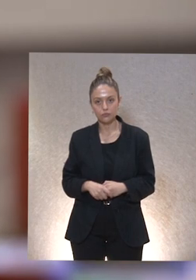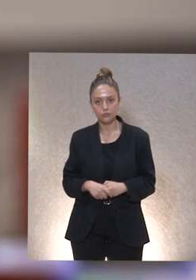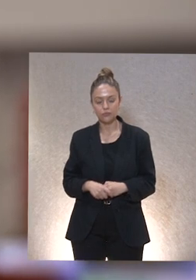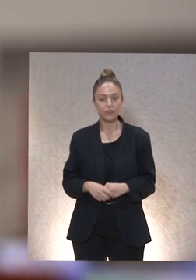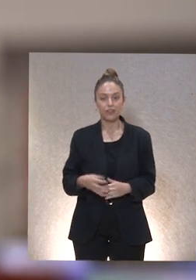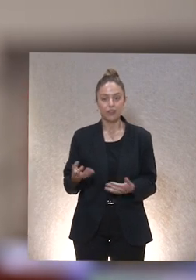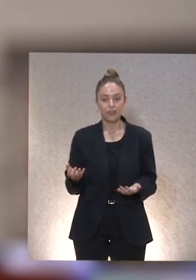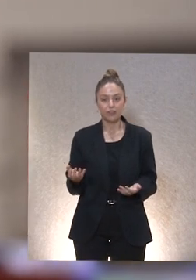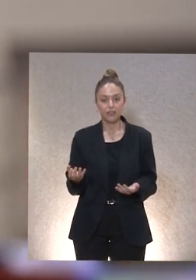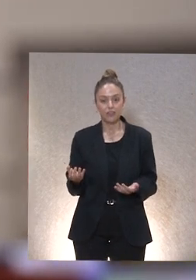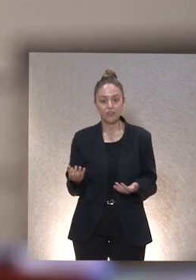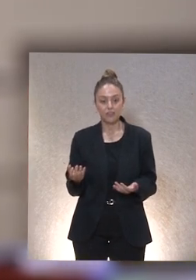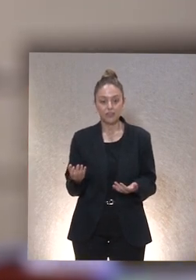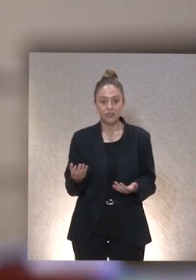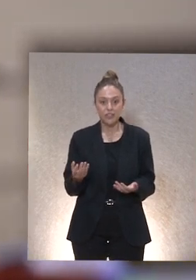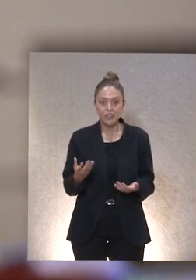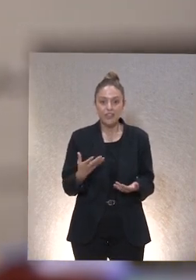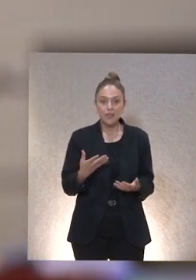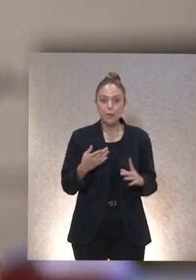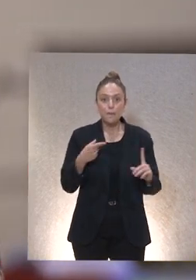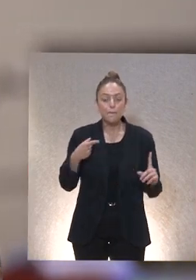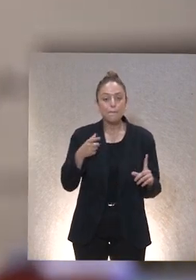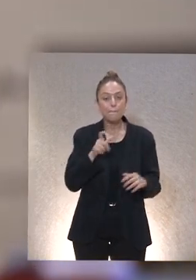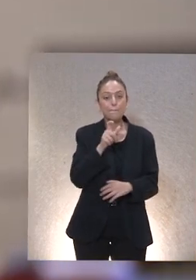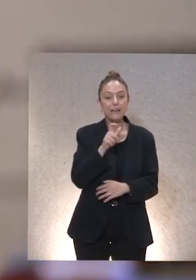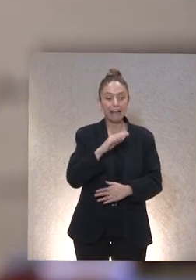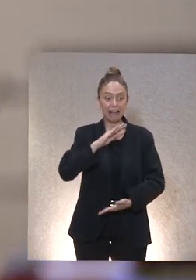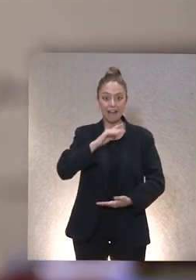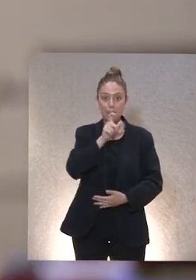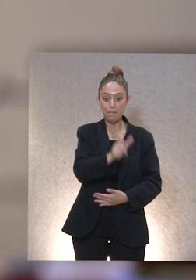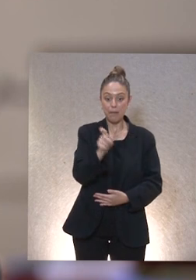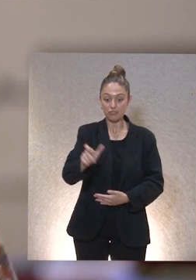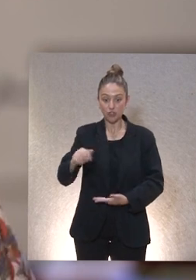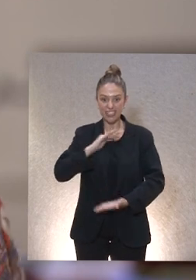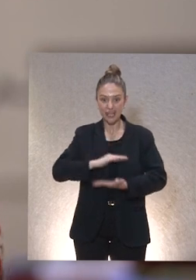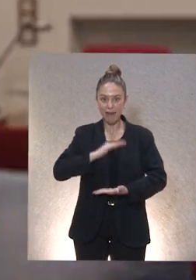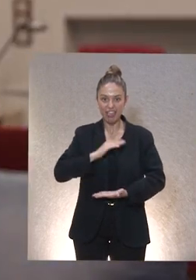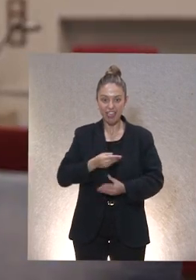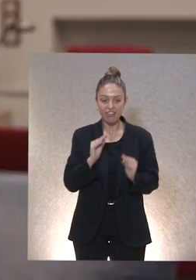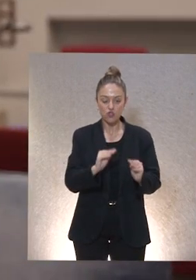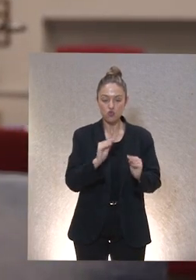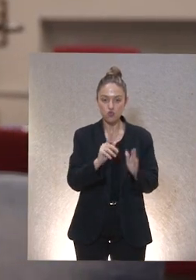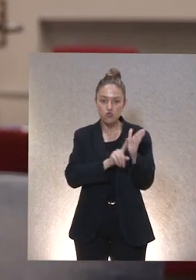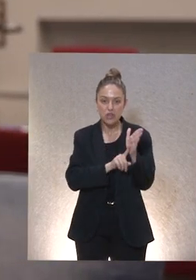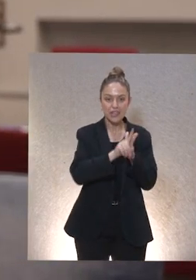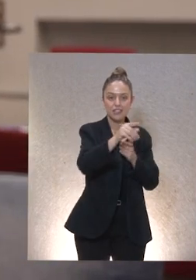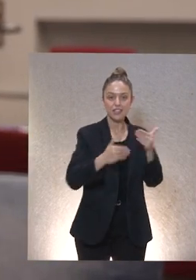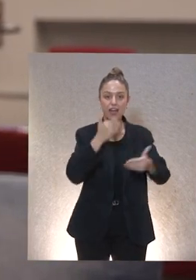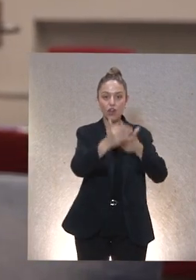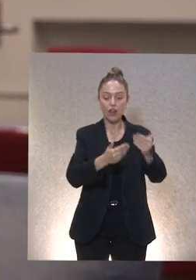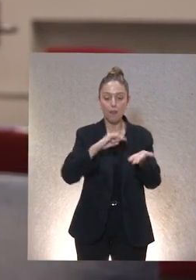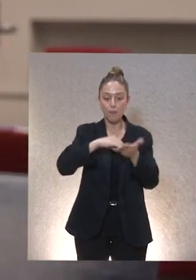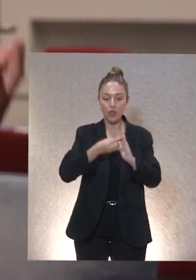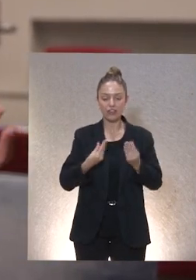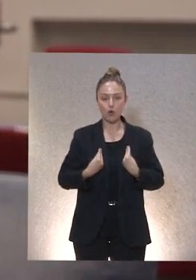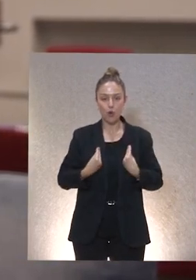Deberíamos hacer todo lo posible para que se puedan desarrollar las capacidades de los seres humanos, para que cada uno, desde su proyecto de vida,